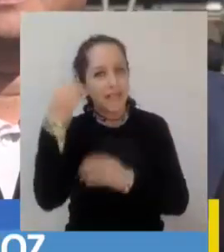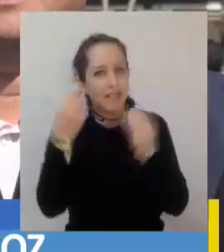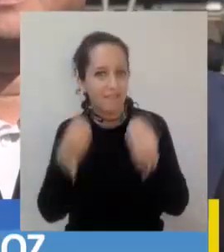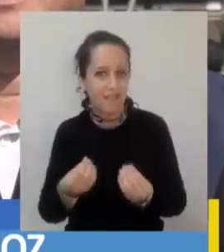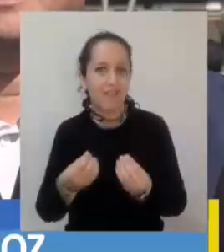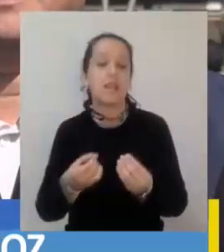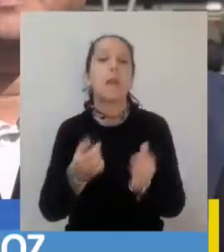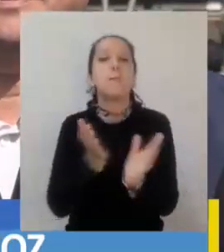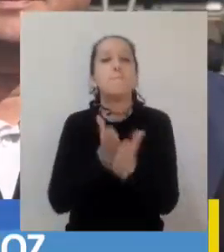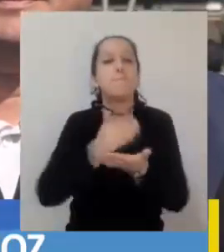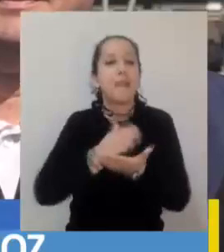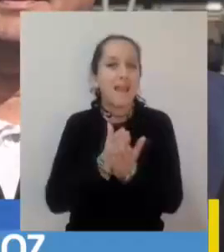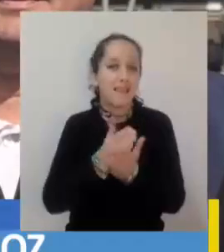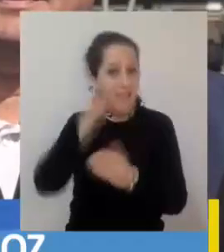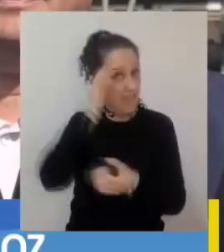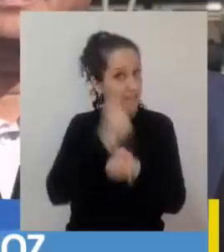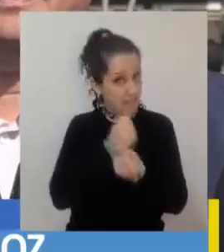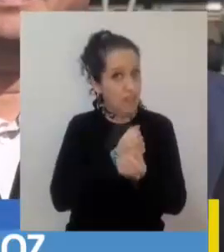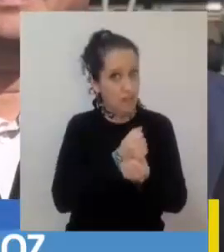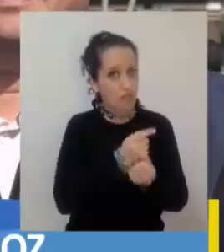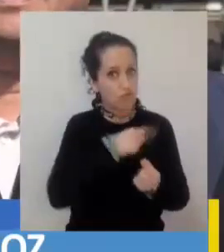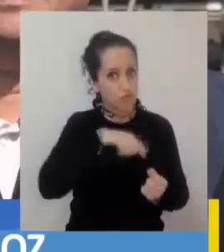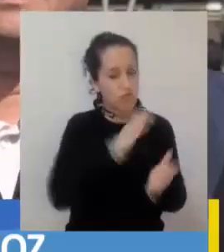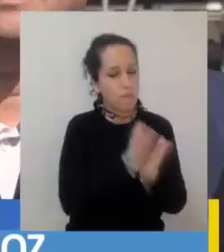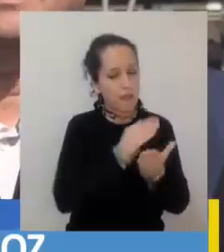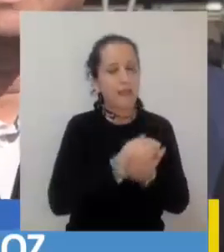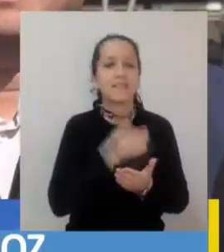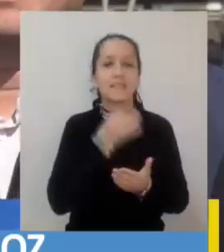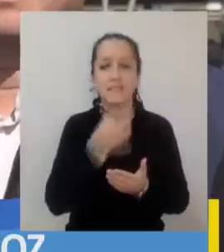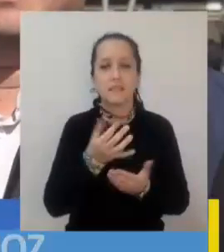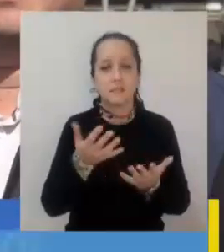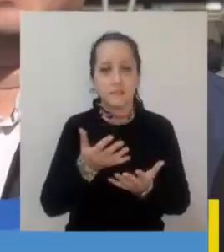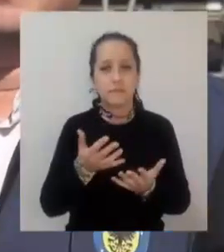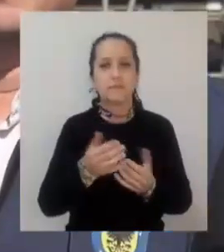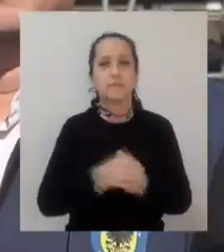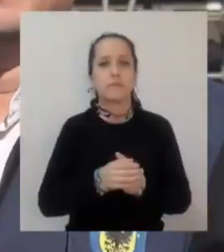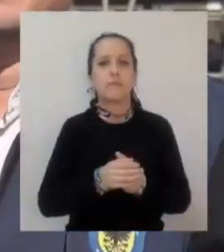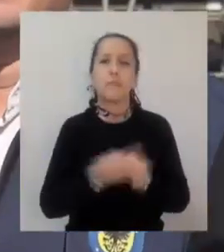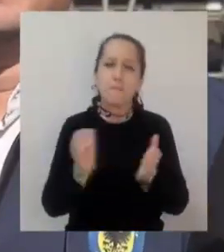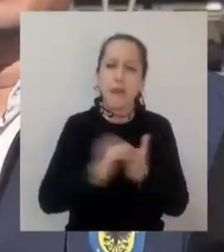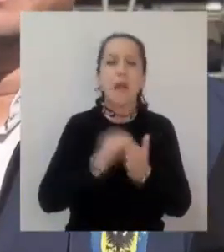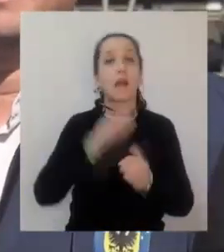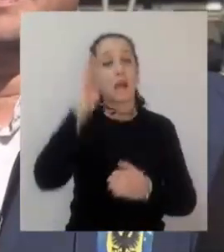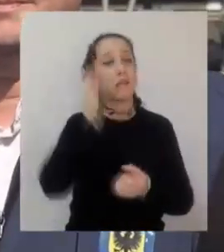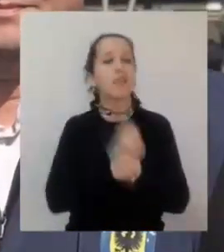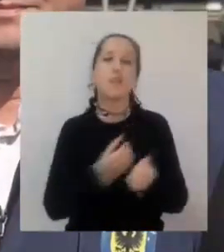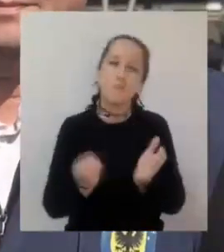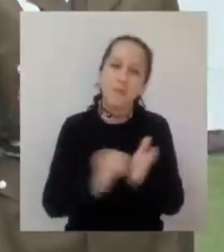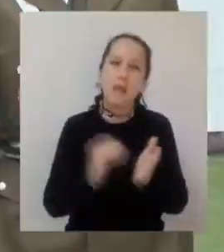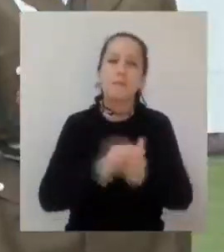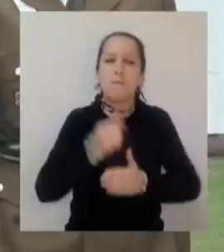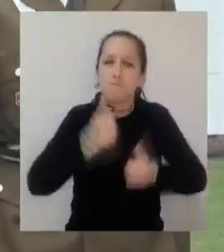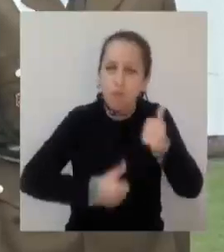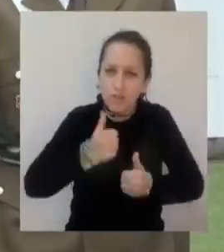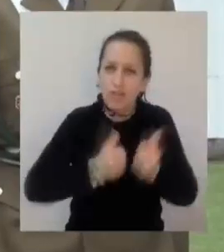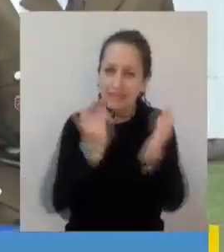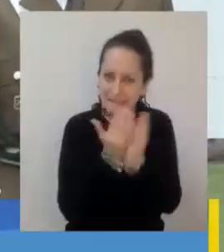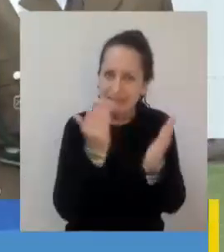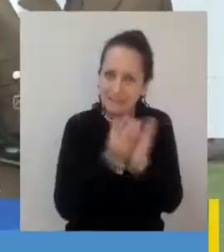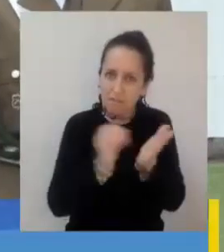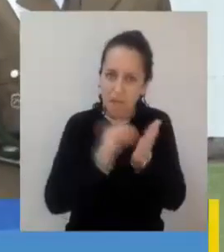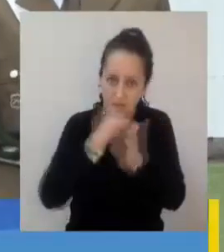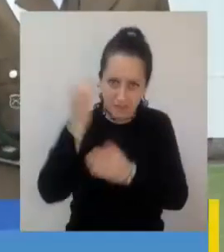establecido en el plano estratégico de carabineros, el poder profesionalizar a nuestros carabineros. La